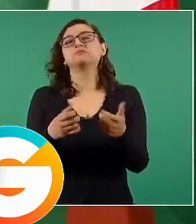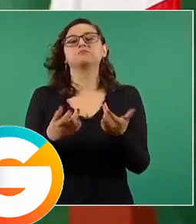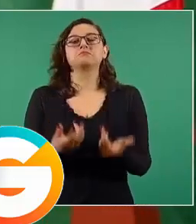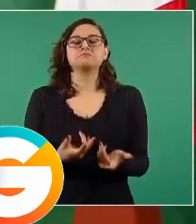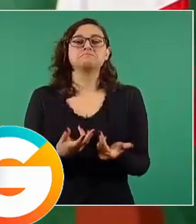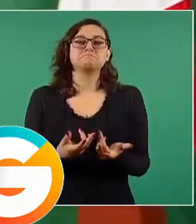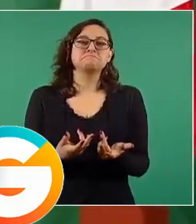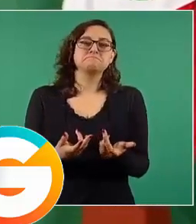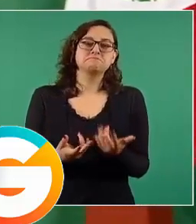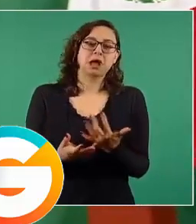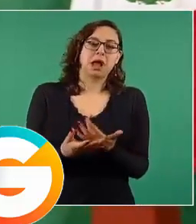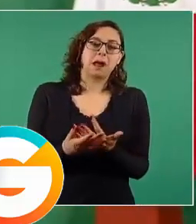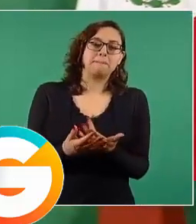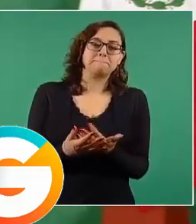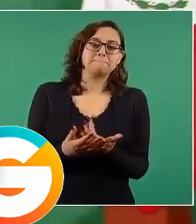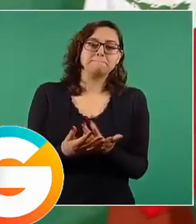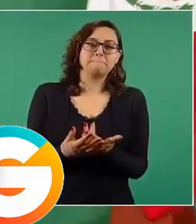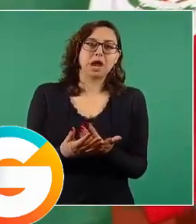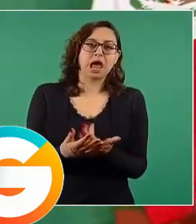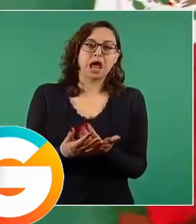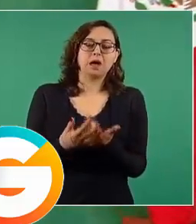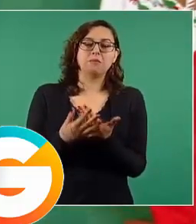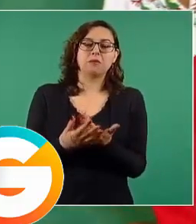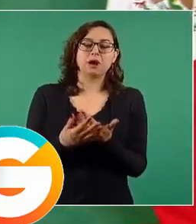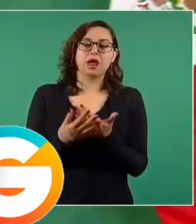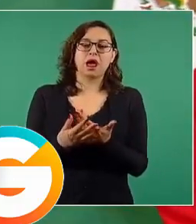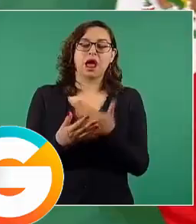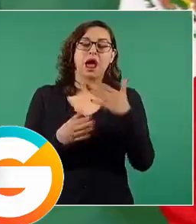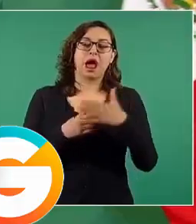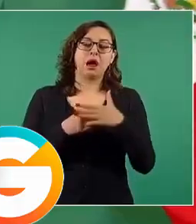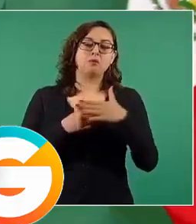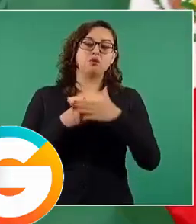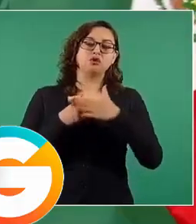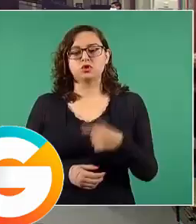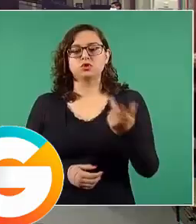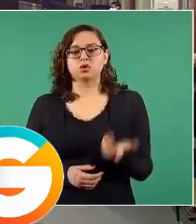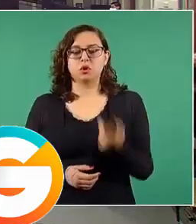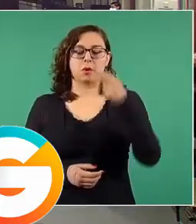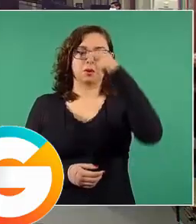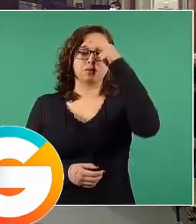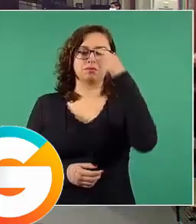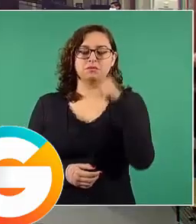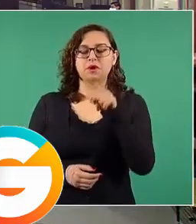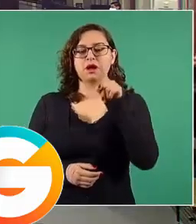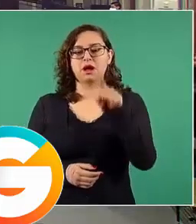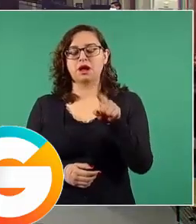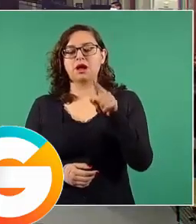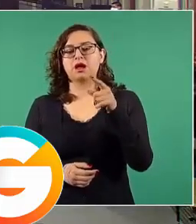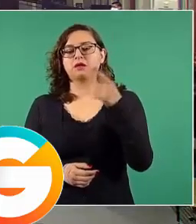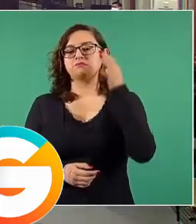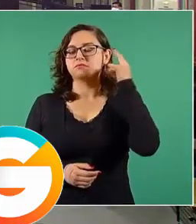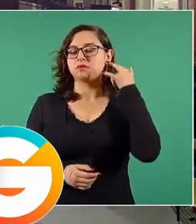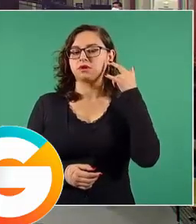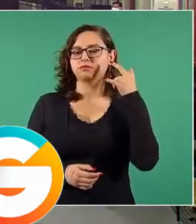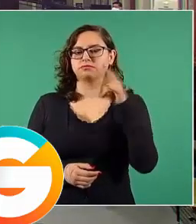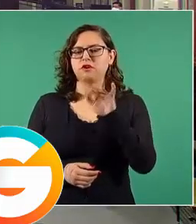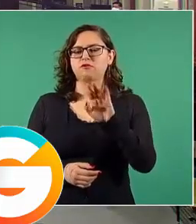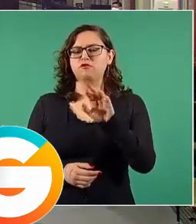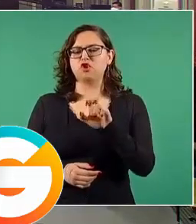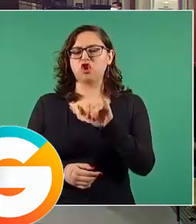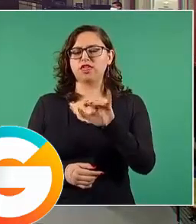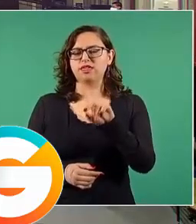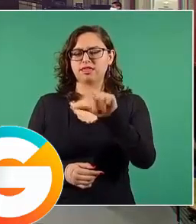trabas burocráticas para votar por internet sin necesidad de hacerlo de manera presencial. Le tengo dos planteamientos.